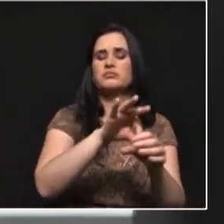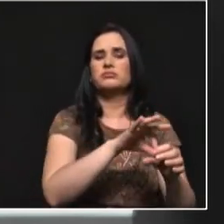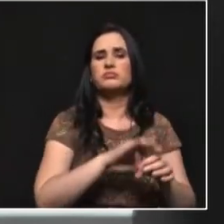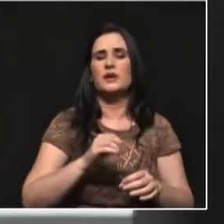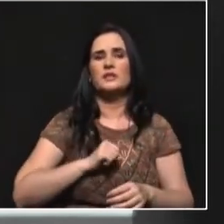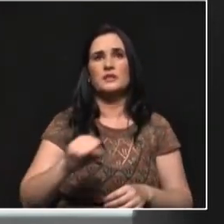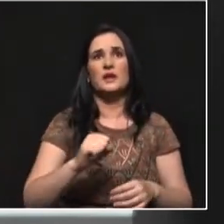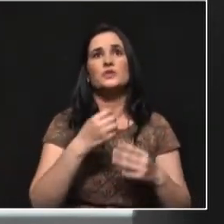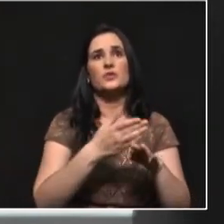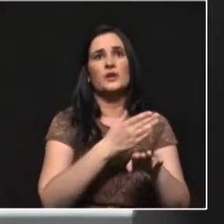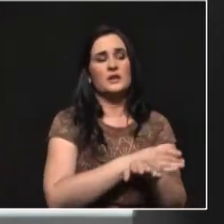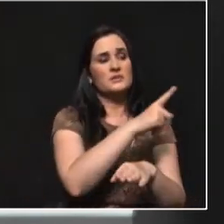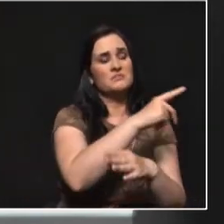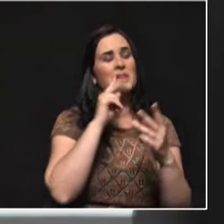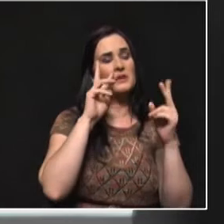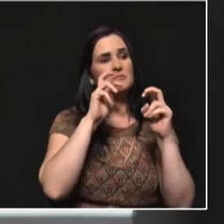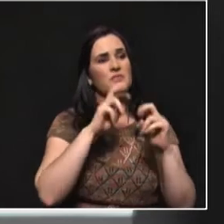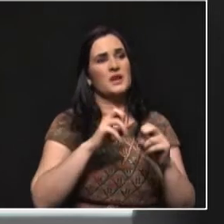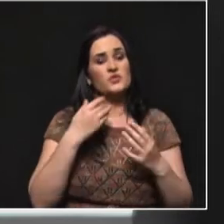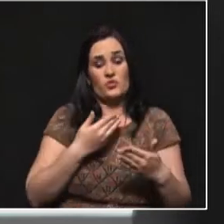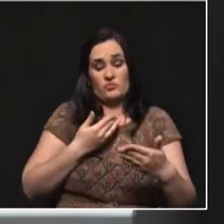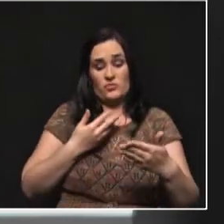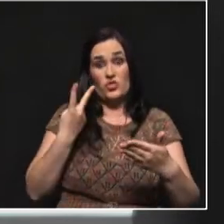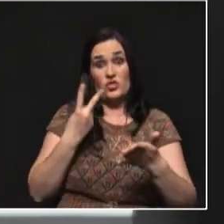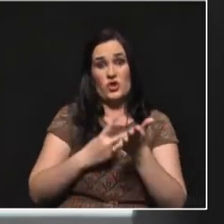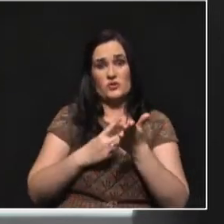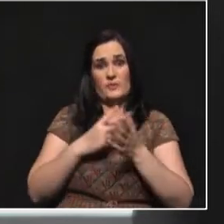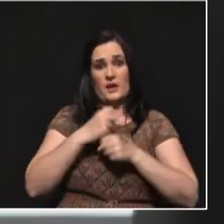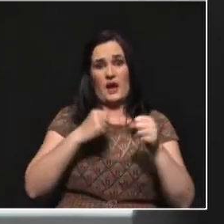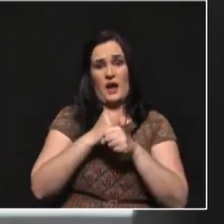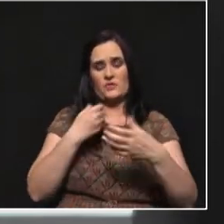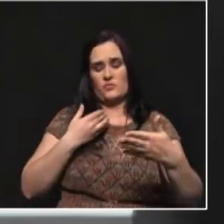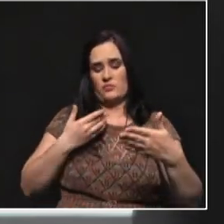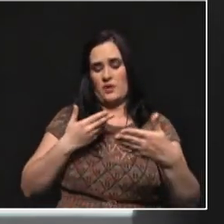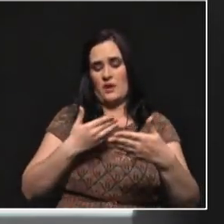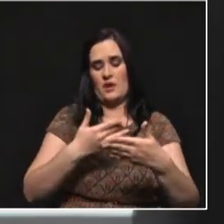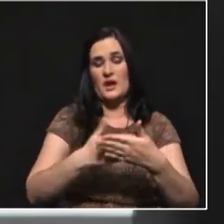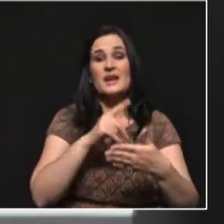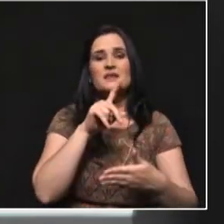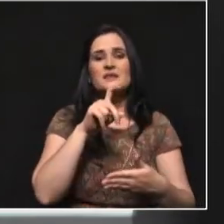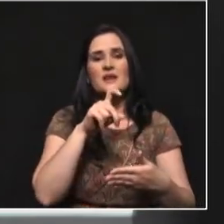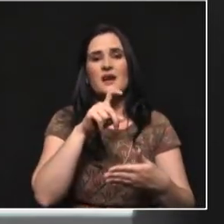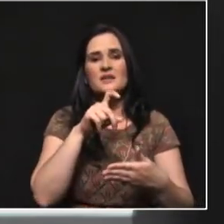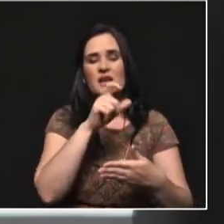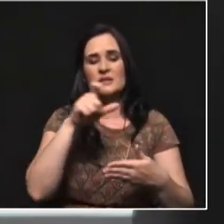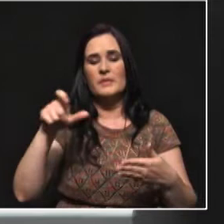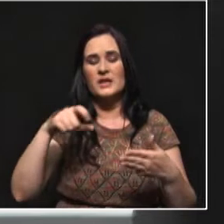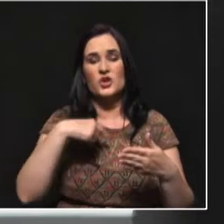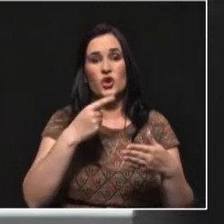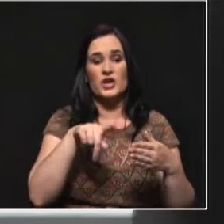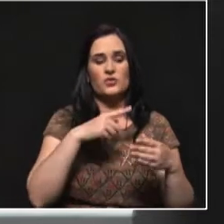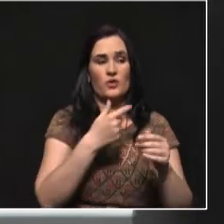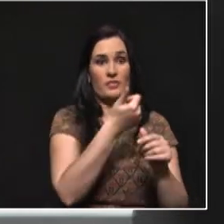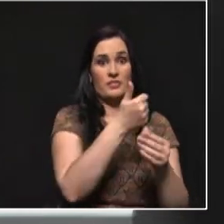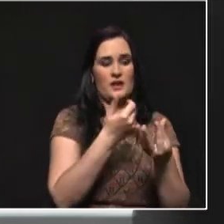Nos dio Pedro un estudio extraordinario. En el siglo XXI en Colombia, por momentos, seis de cada diez no participan. Es decir, que